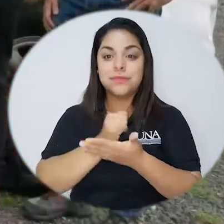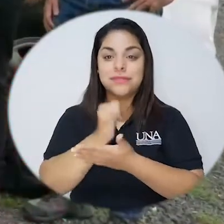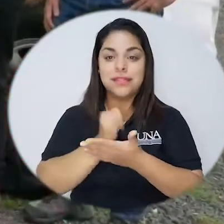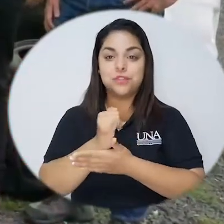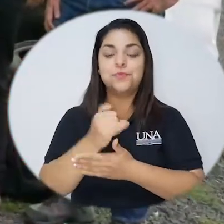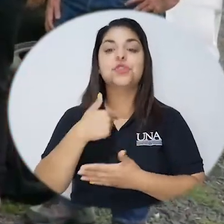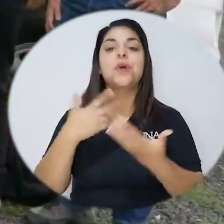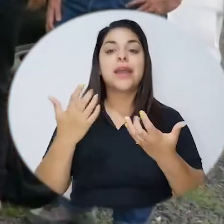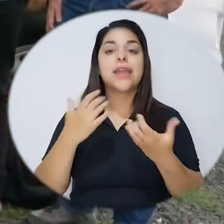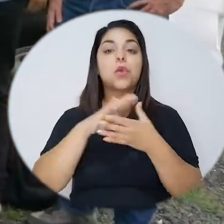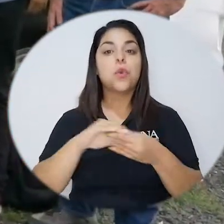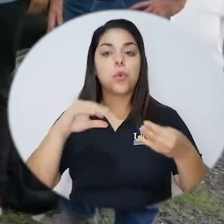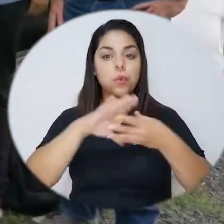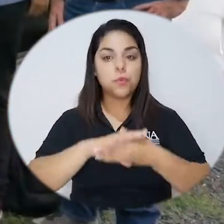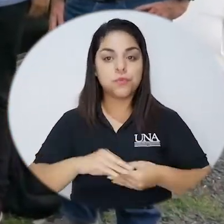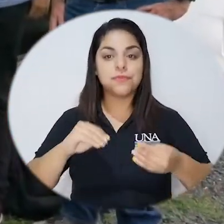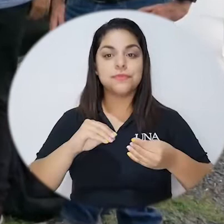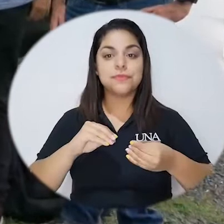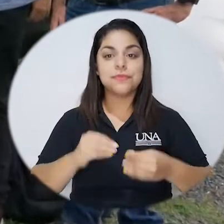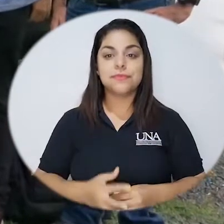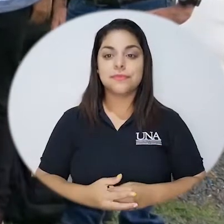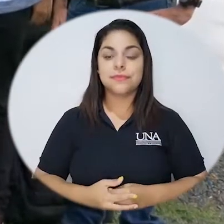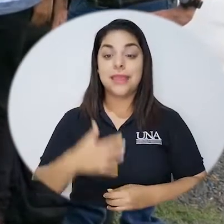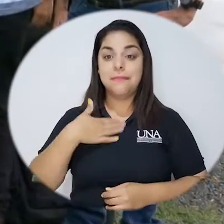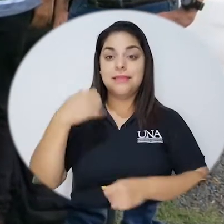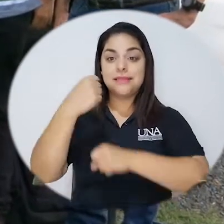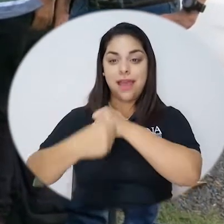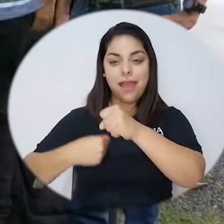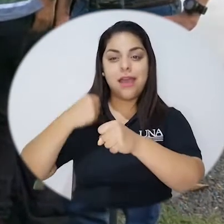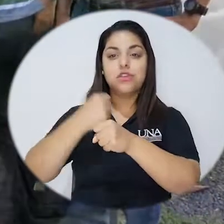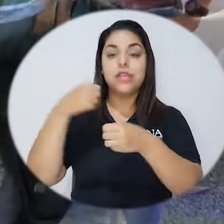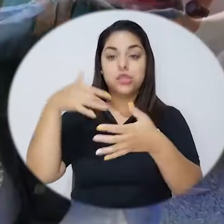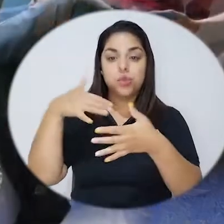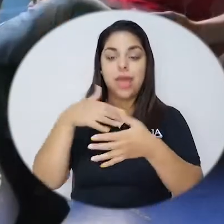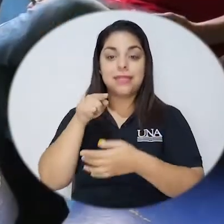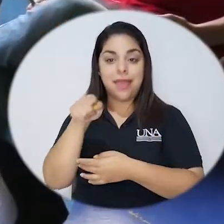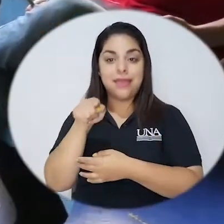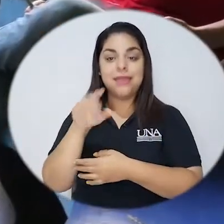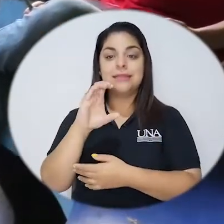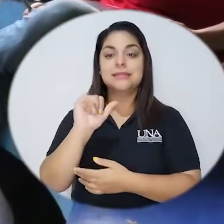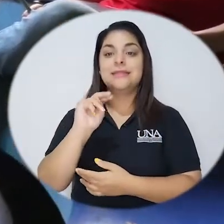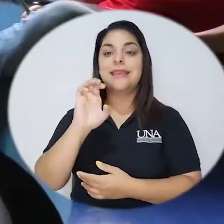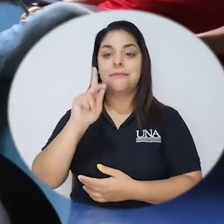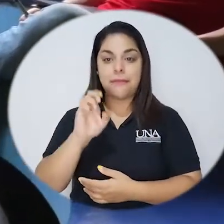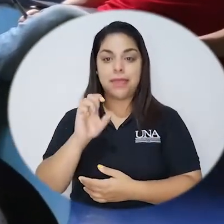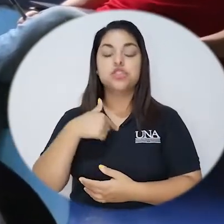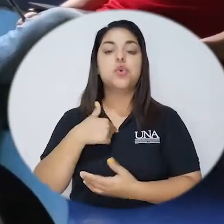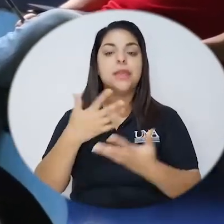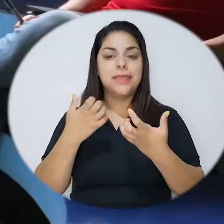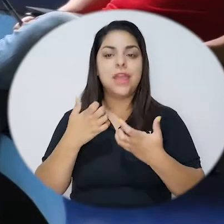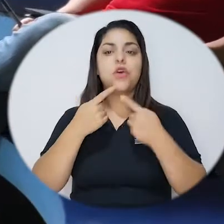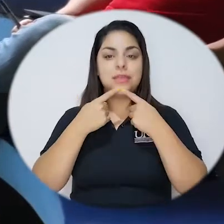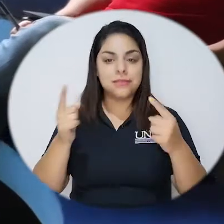investigación. Les quiero comentar que dentro de mis años como estudiante en el CIMPE, debo admitir que las